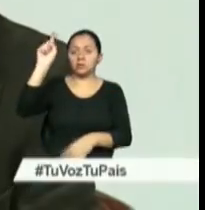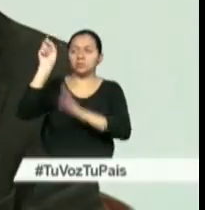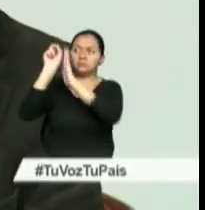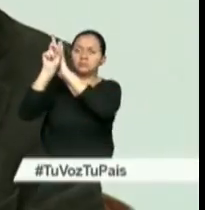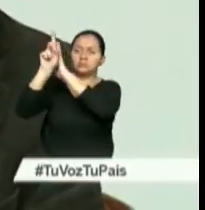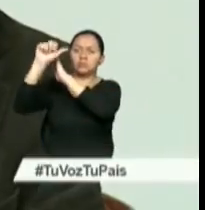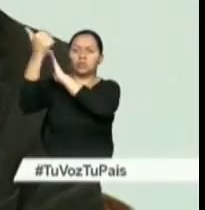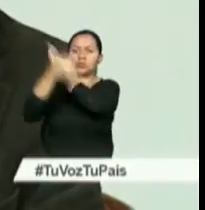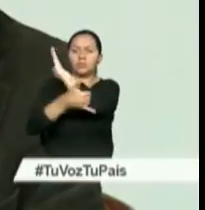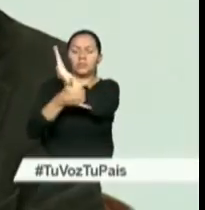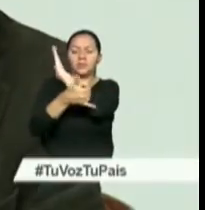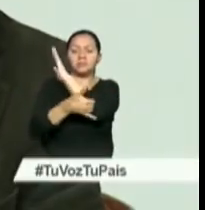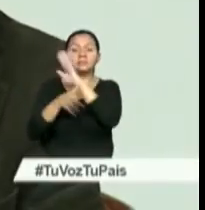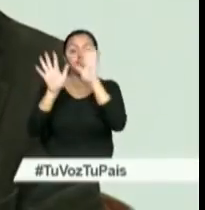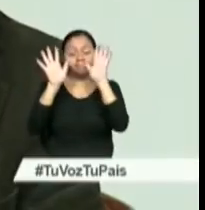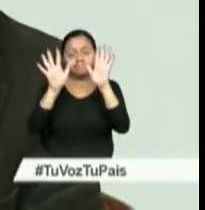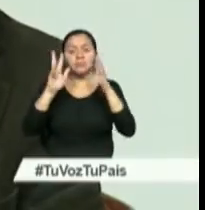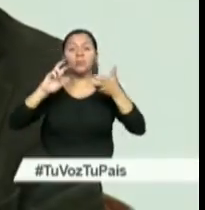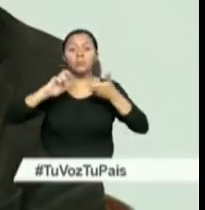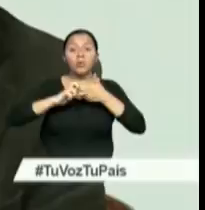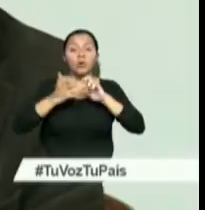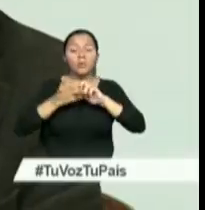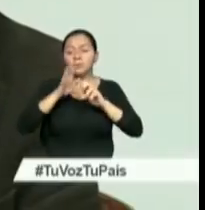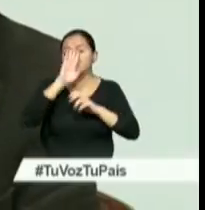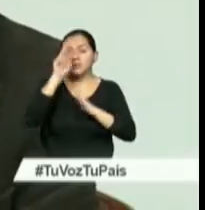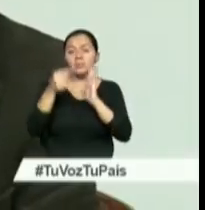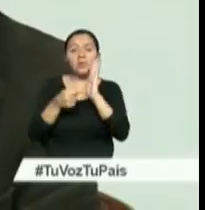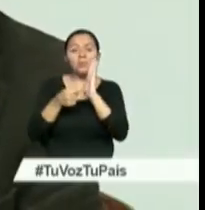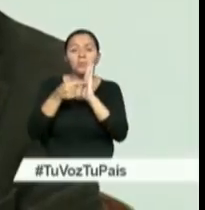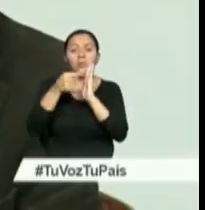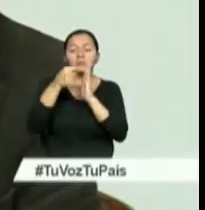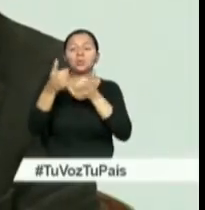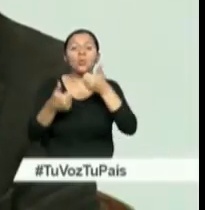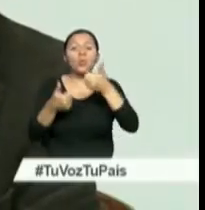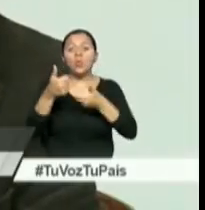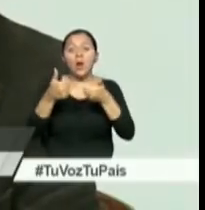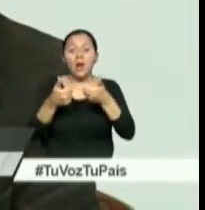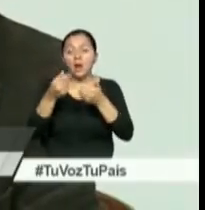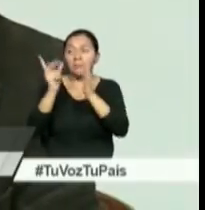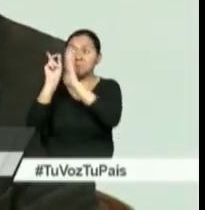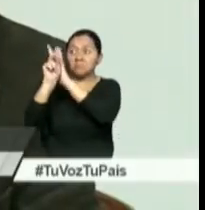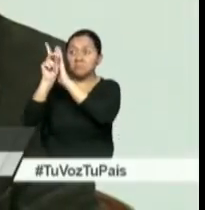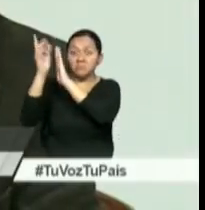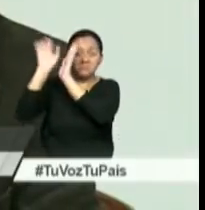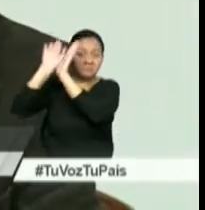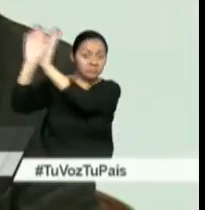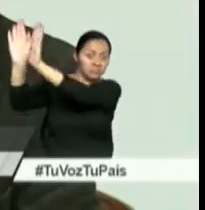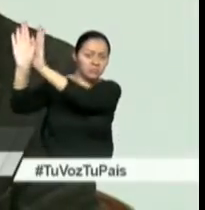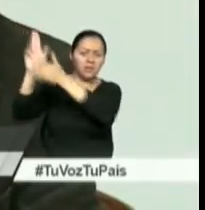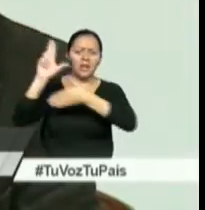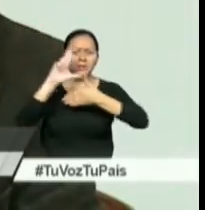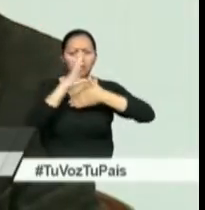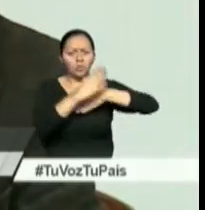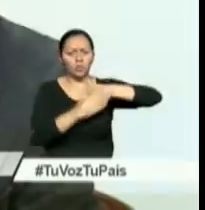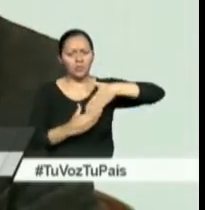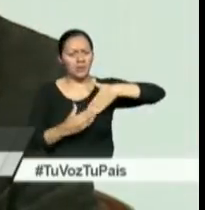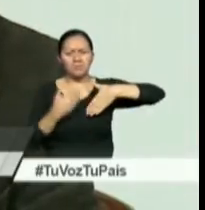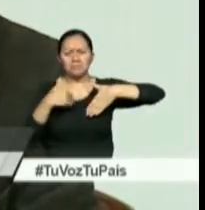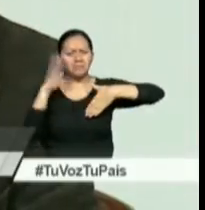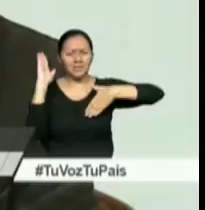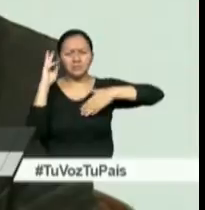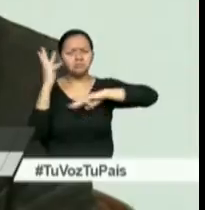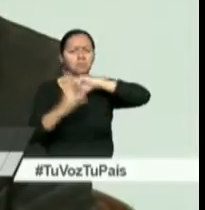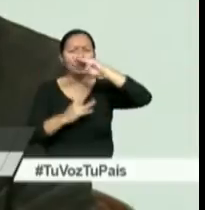estos problemas de fiscalidad han hecho que América Latina sea el continente más desigual